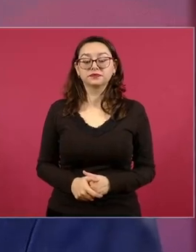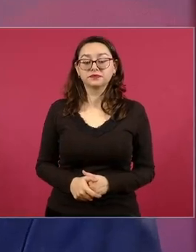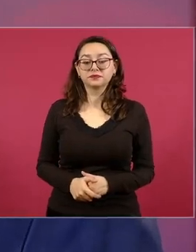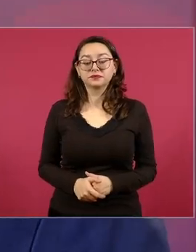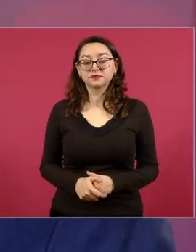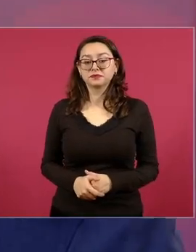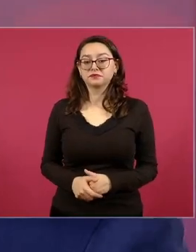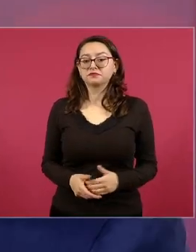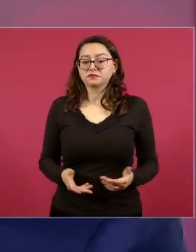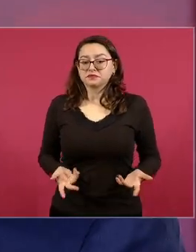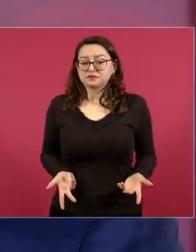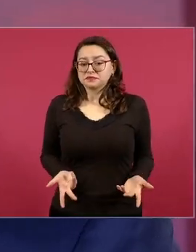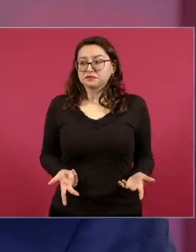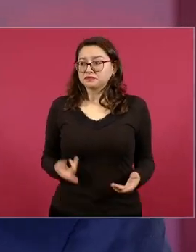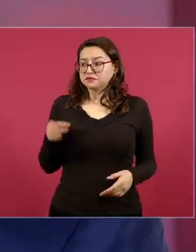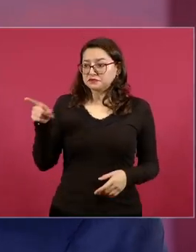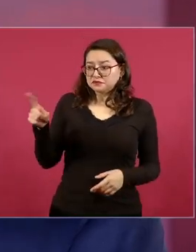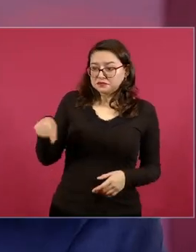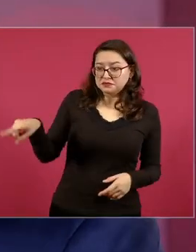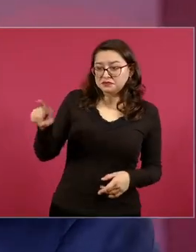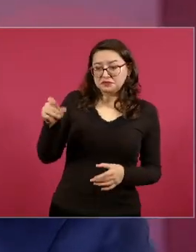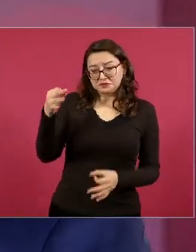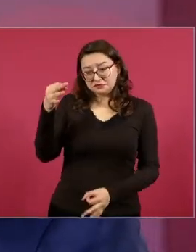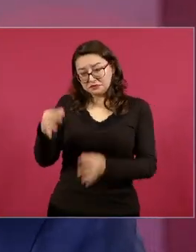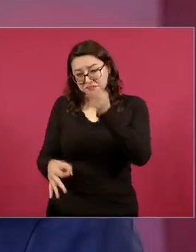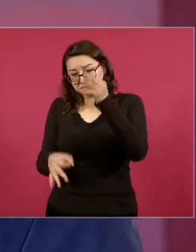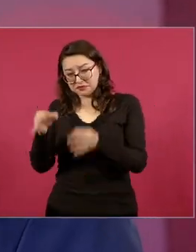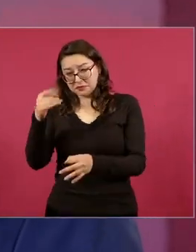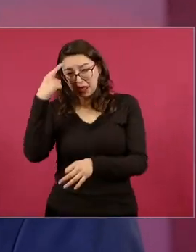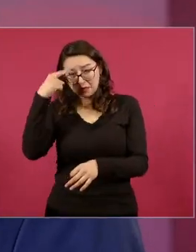pero no es la regla es la excepción